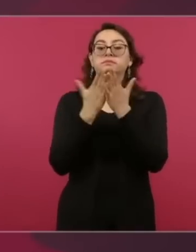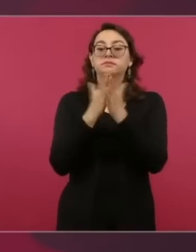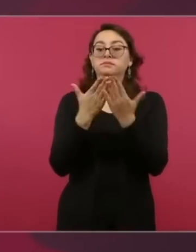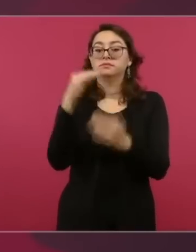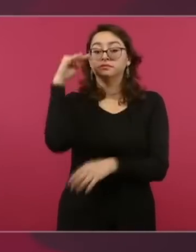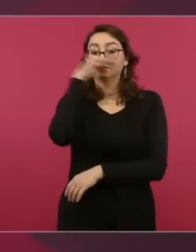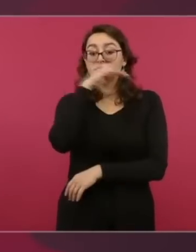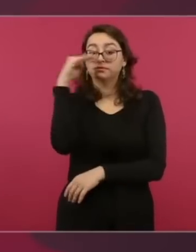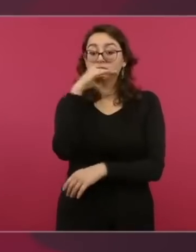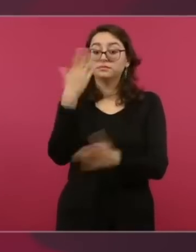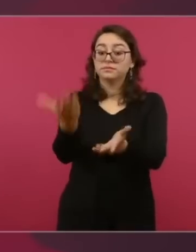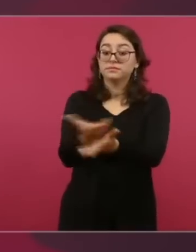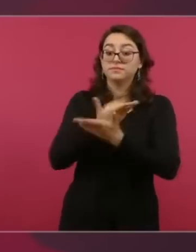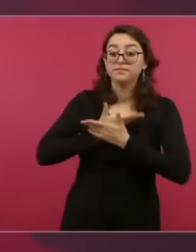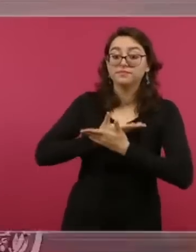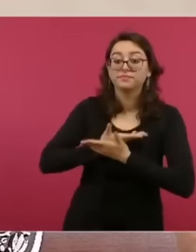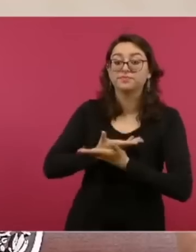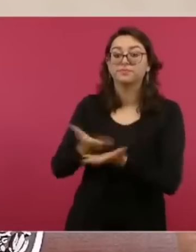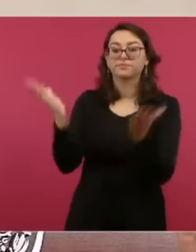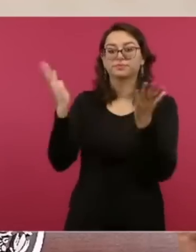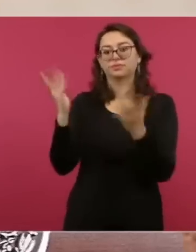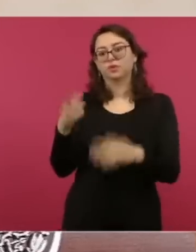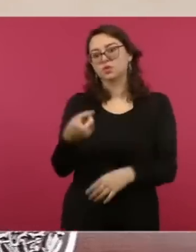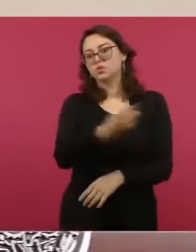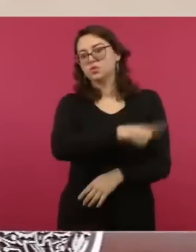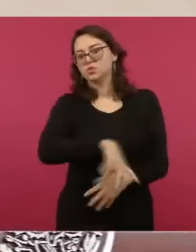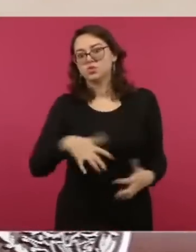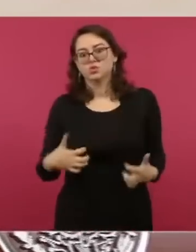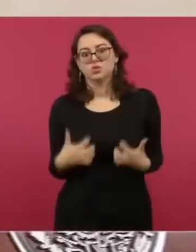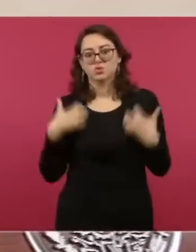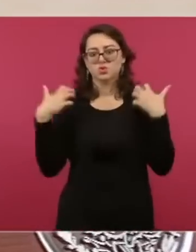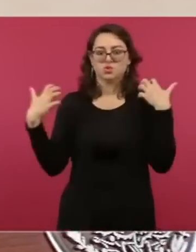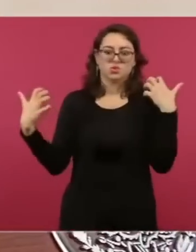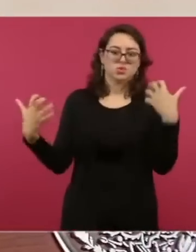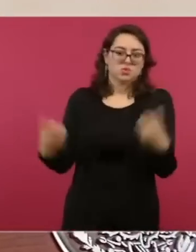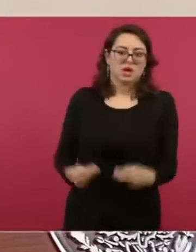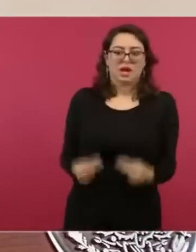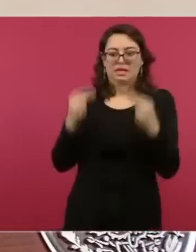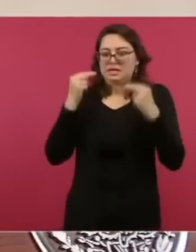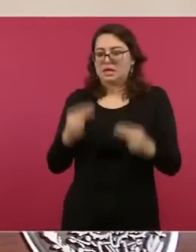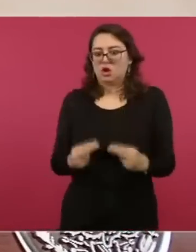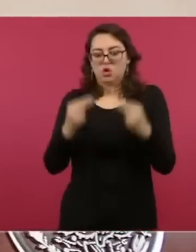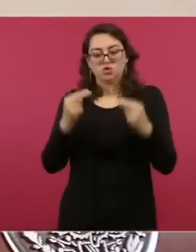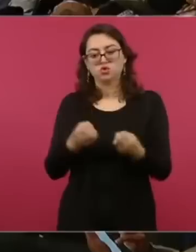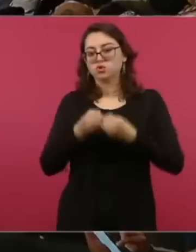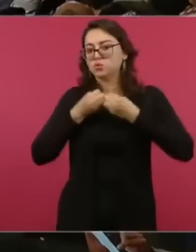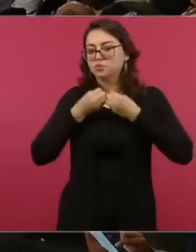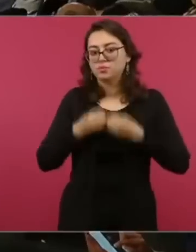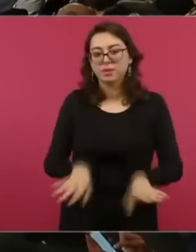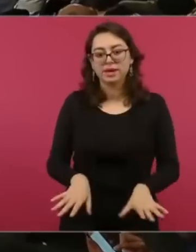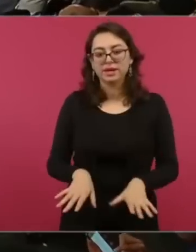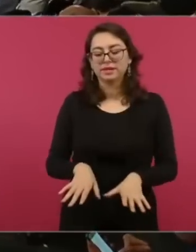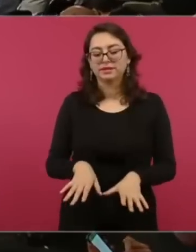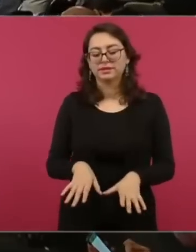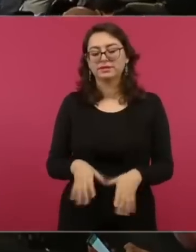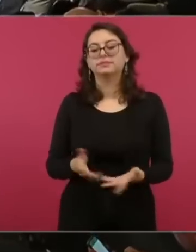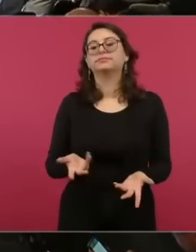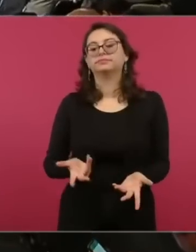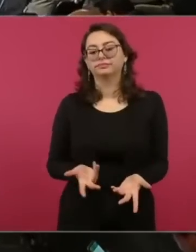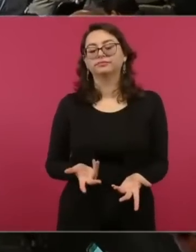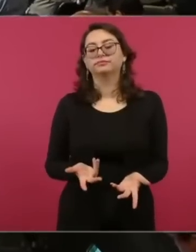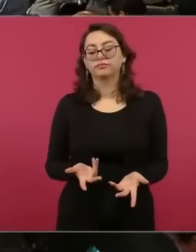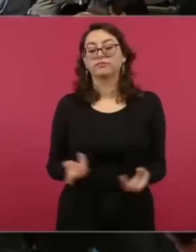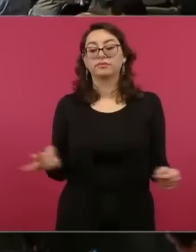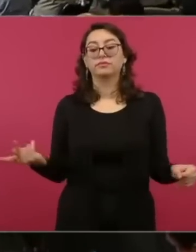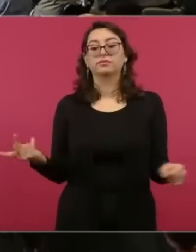de texto, libros genera un movimiento. Y van a encontrar también que hay lugares en